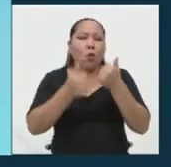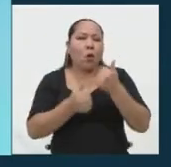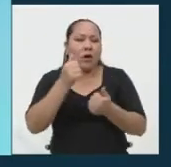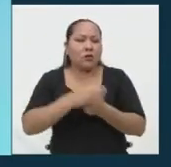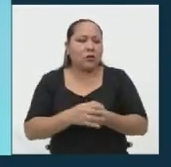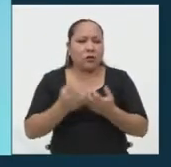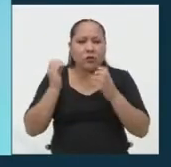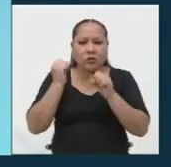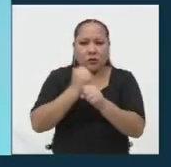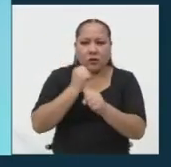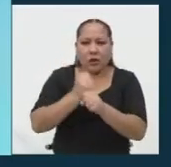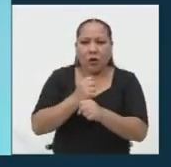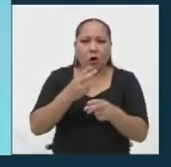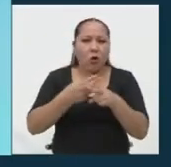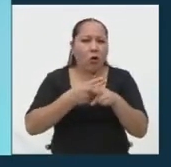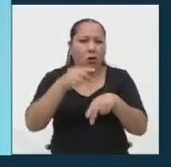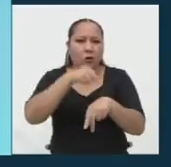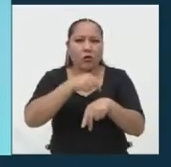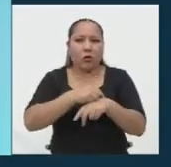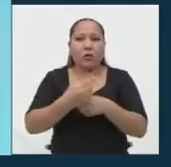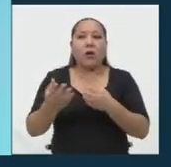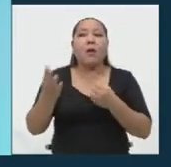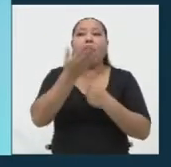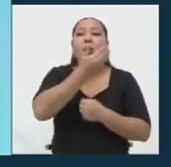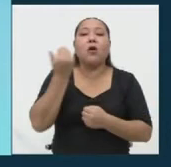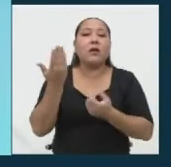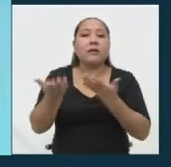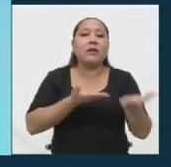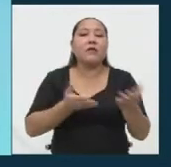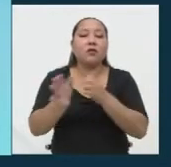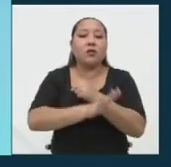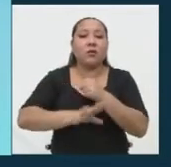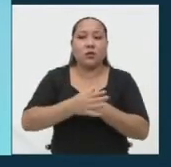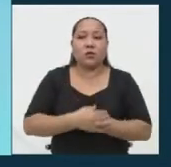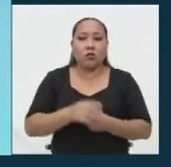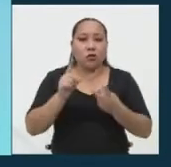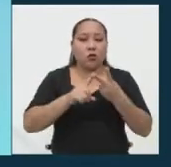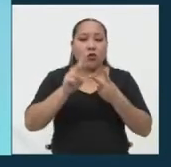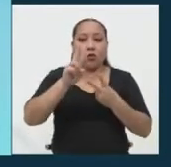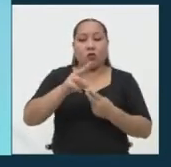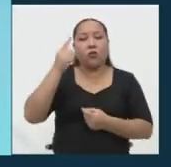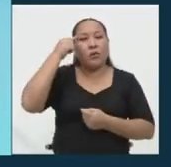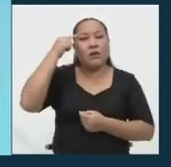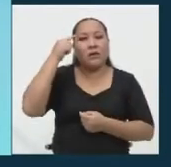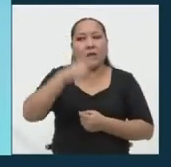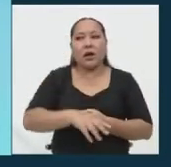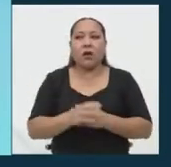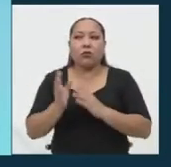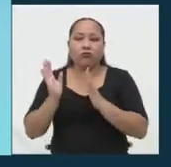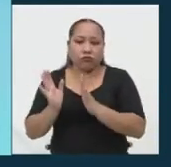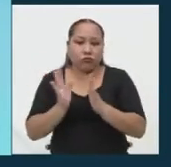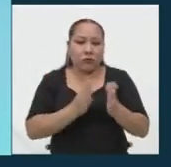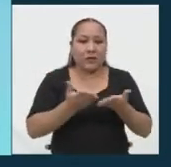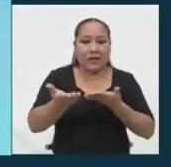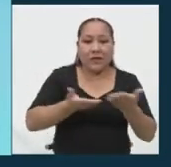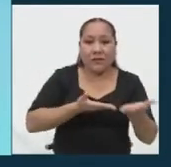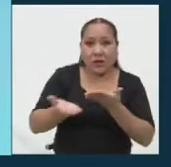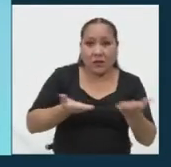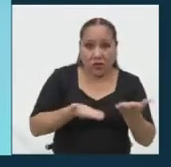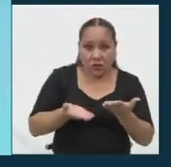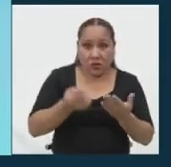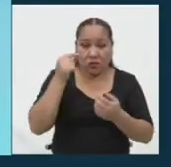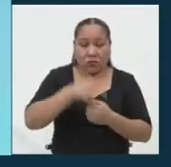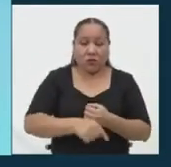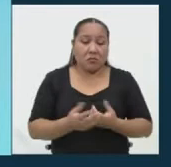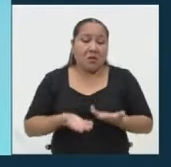un plan de corto plazo para mejorar los servicios básicos? Dos. ¿Cree que los organismos reguladores de los servicios básicos gozan